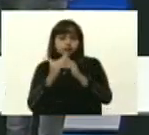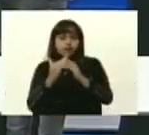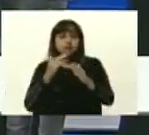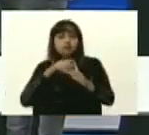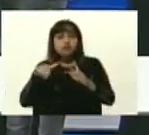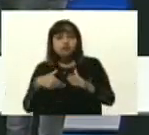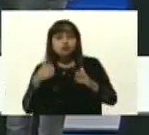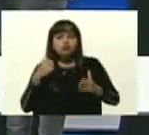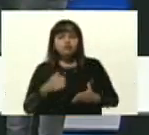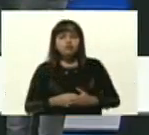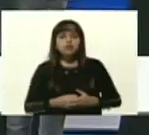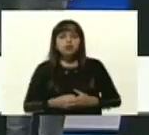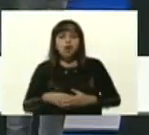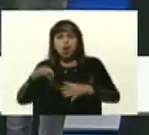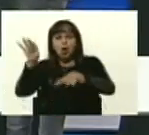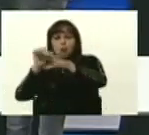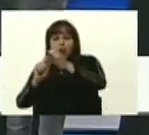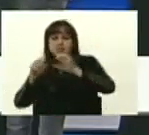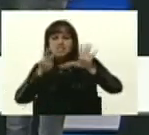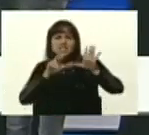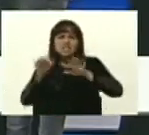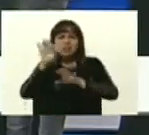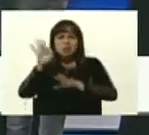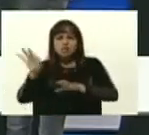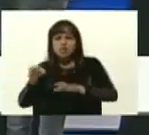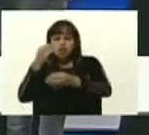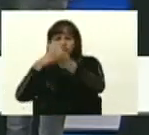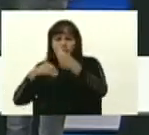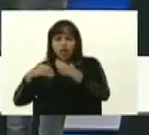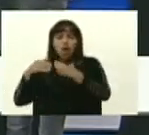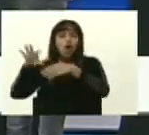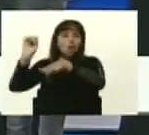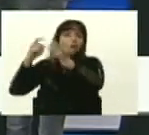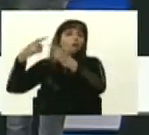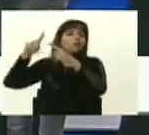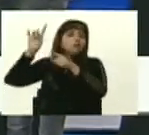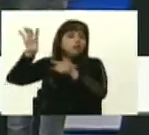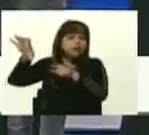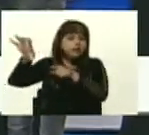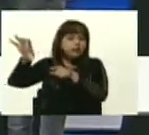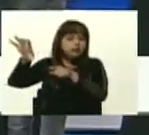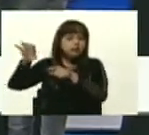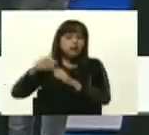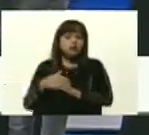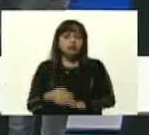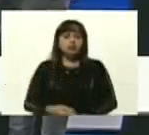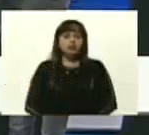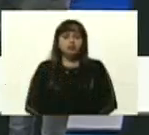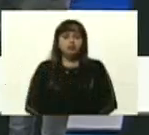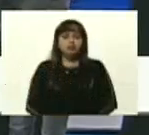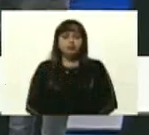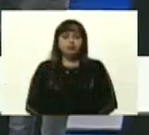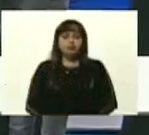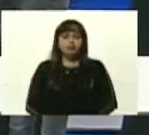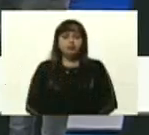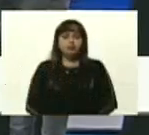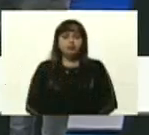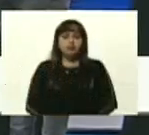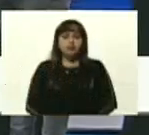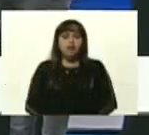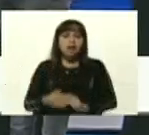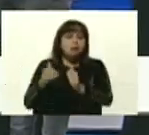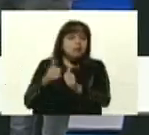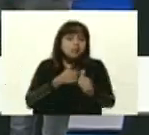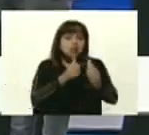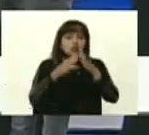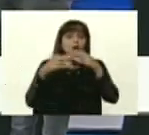traíamos el 70% de los CLAP del exterior importado. Bueno, persiguieron a